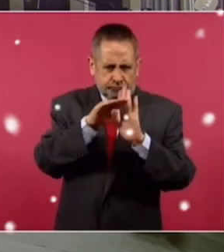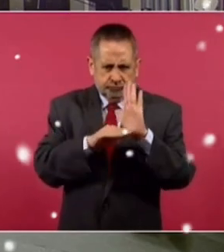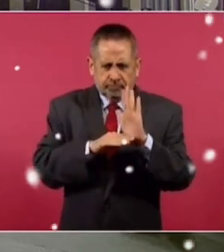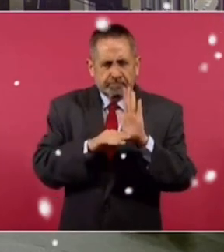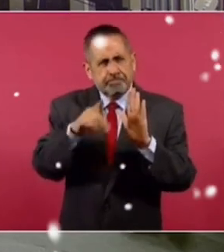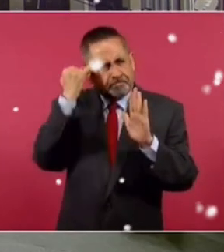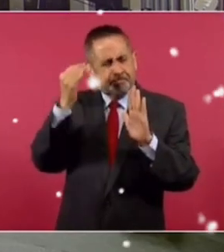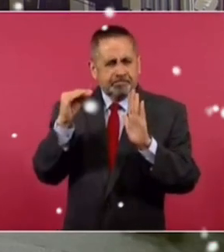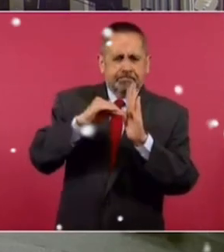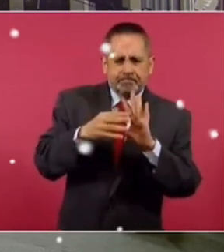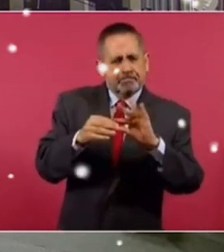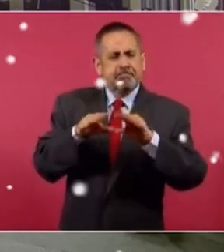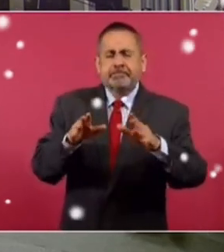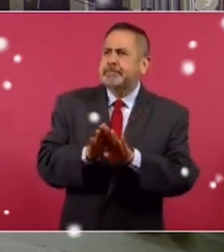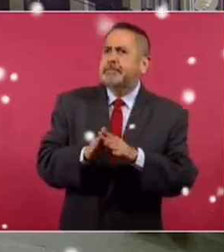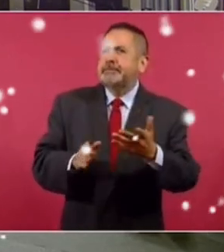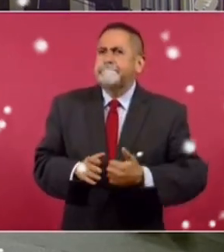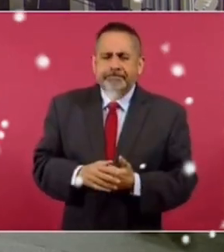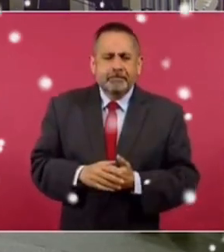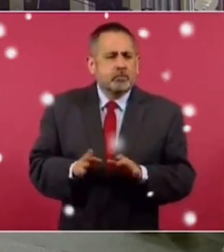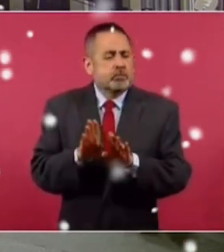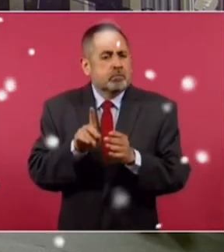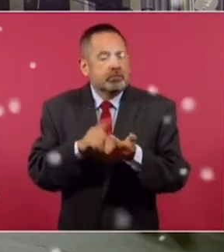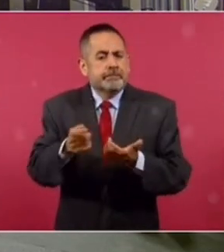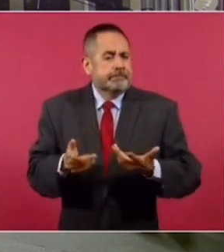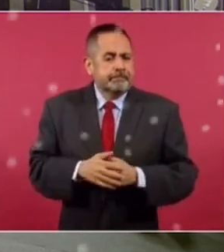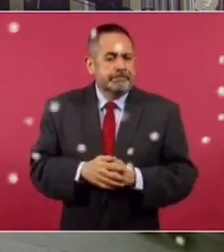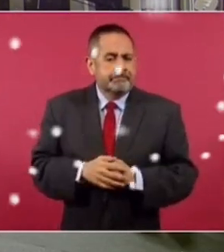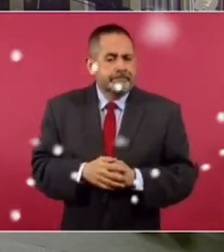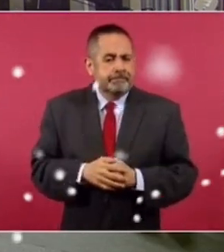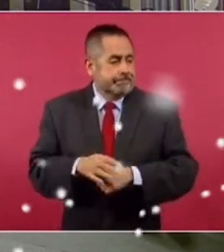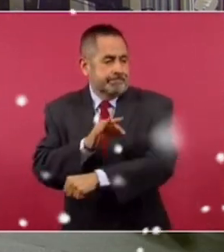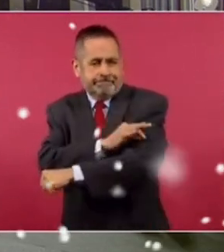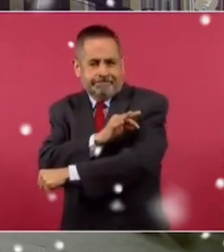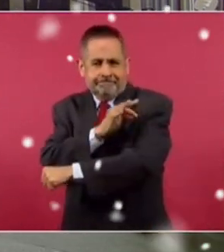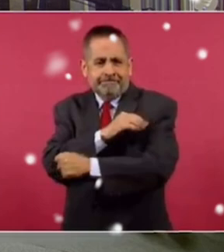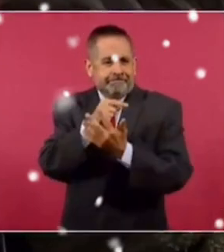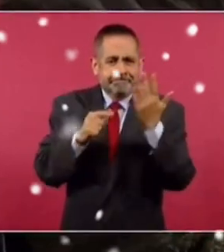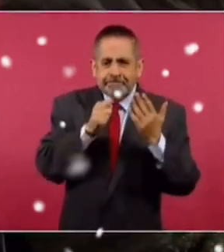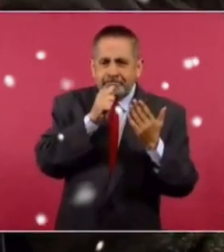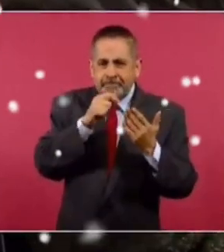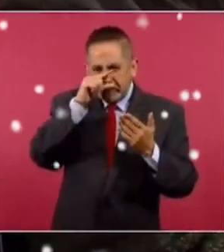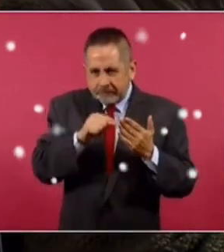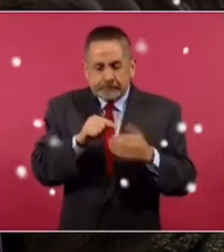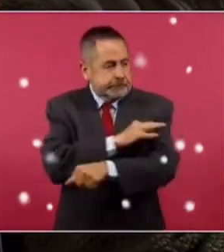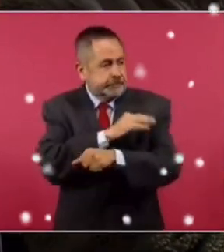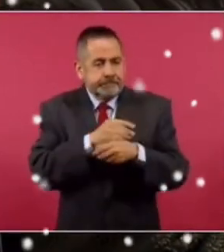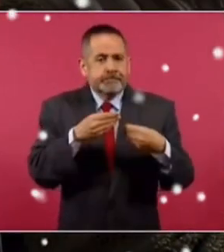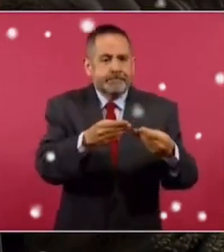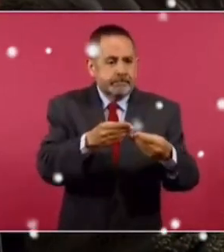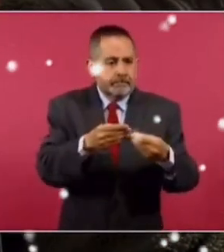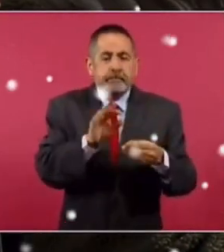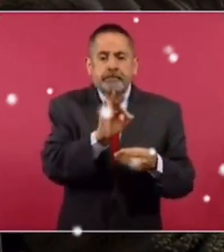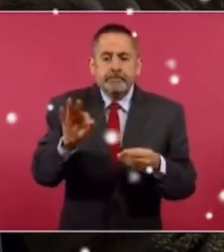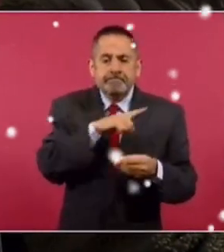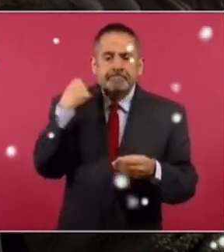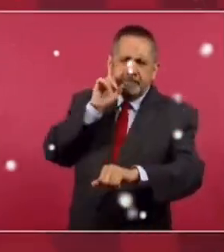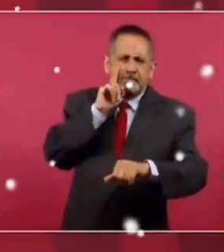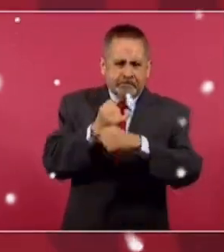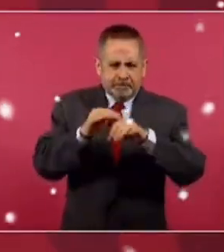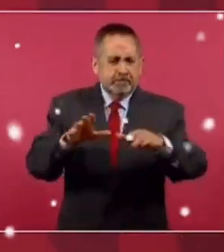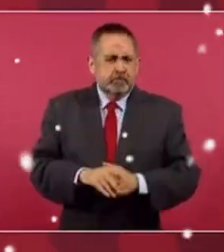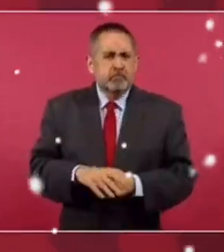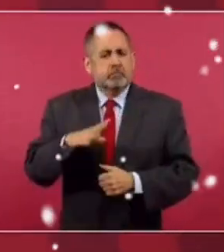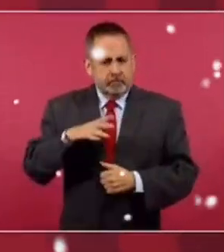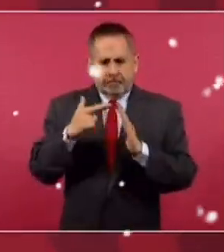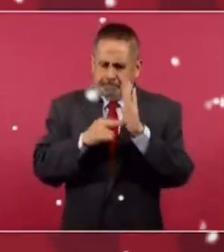¿Está contemplado la solución o cómo se va a superar toda la cantidad de vacunas que no se aplican, que pasan, que expiran su vigencia y que se quedan guardadas?